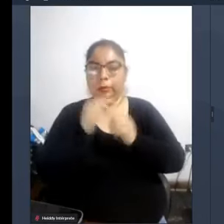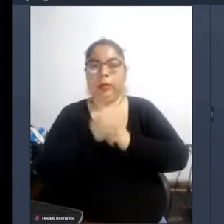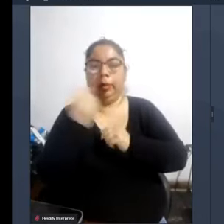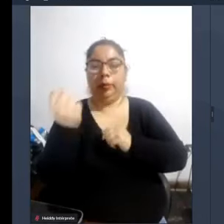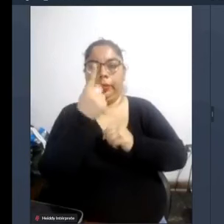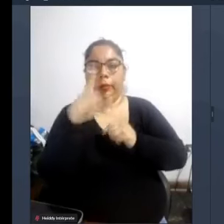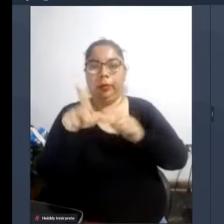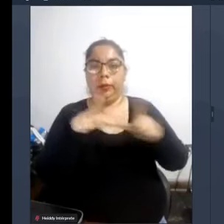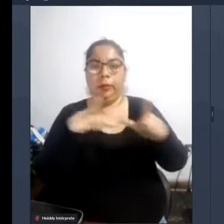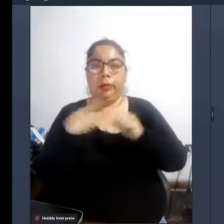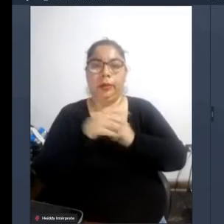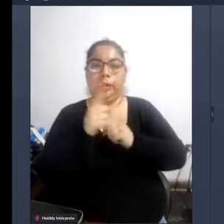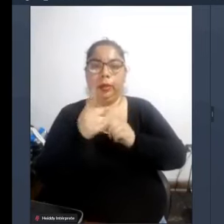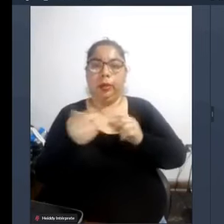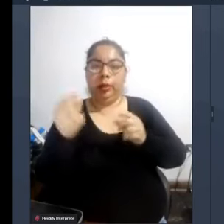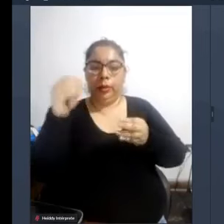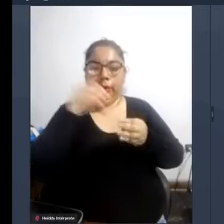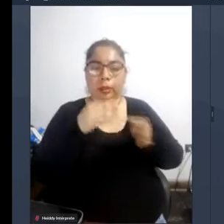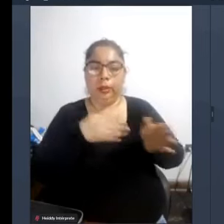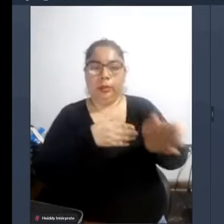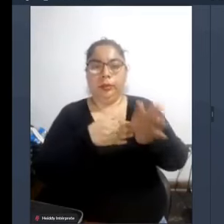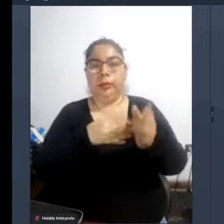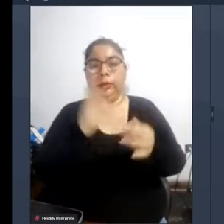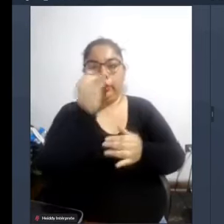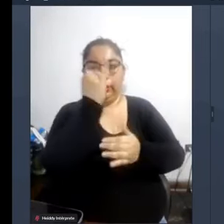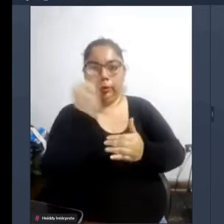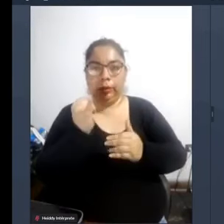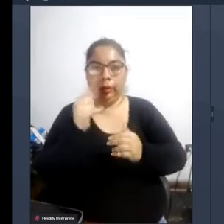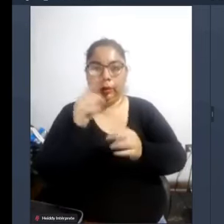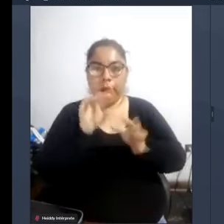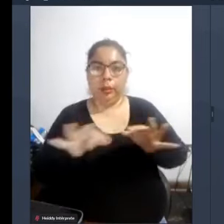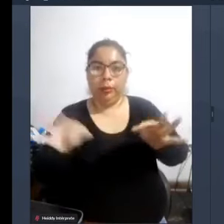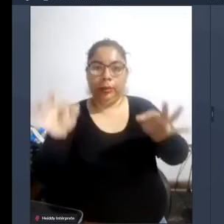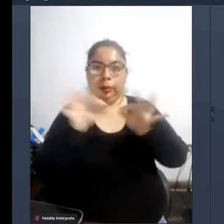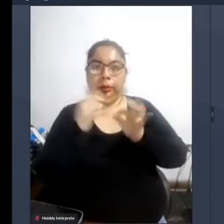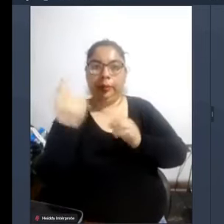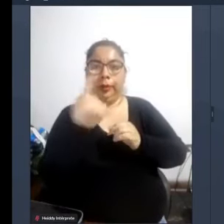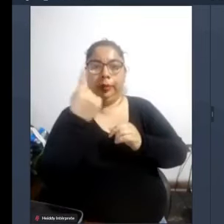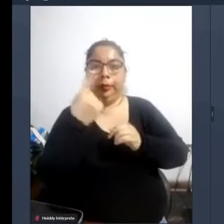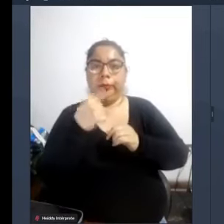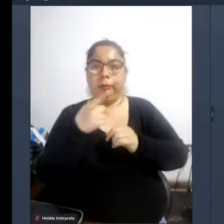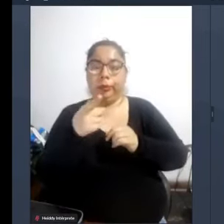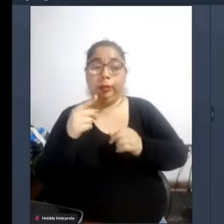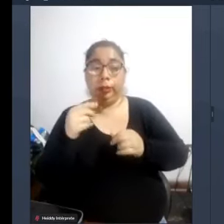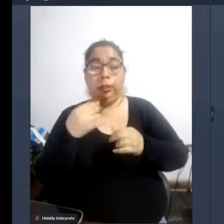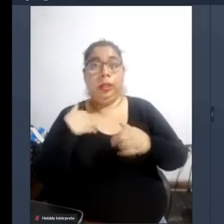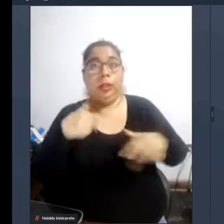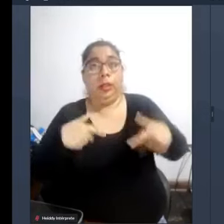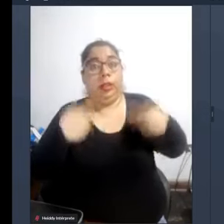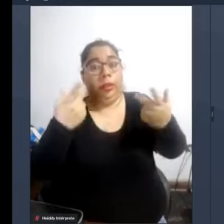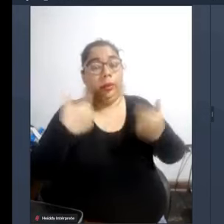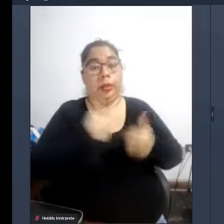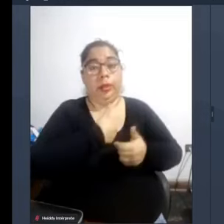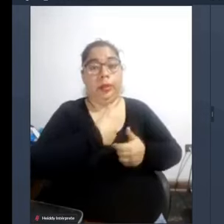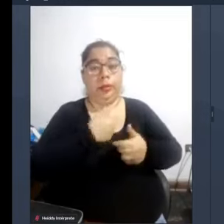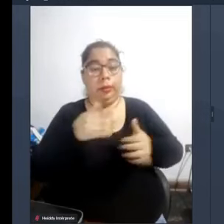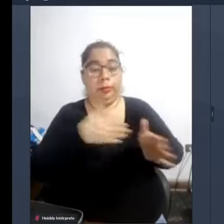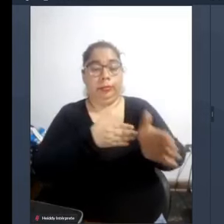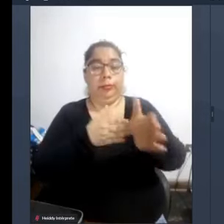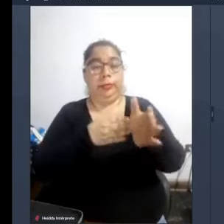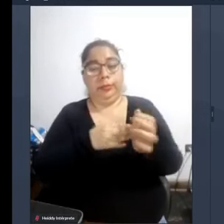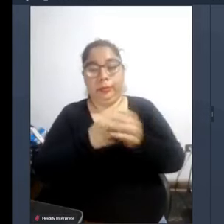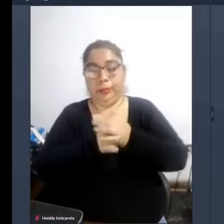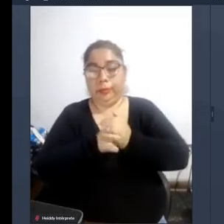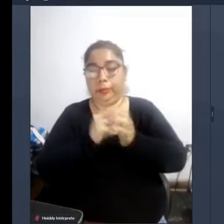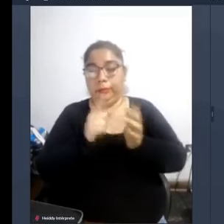lugar el implementar la accesibilidad y el diseño universal desde el principio es indispensable para la accesibilidad plena del